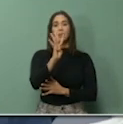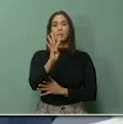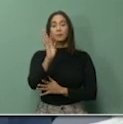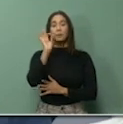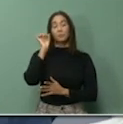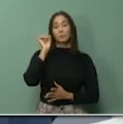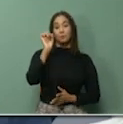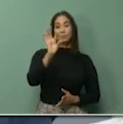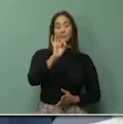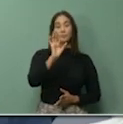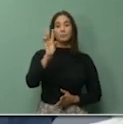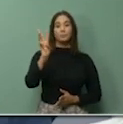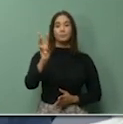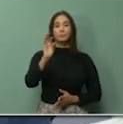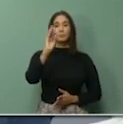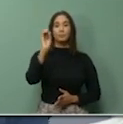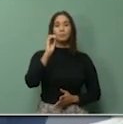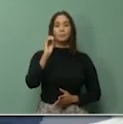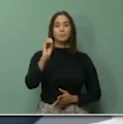.96,